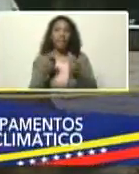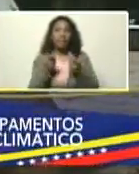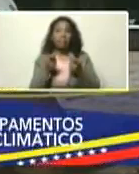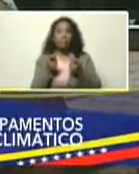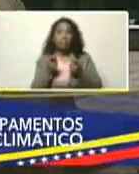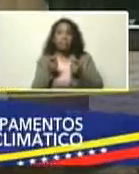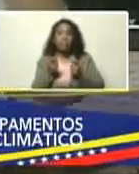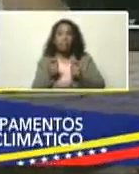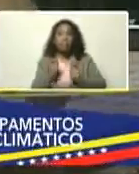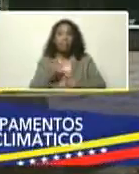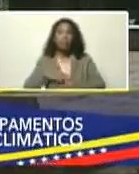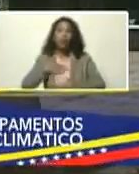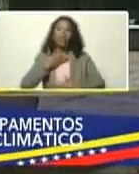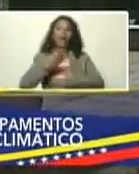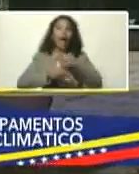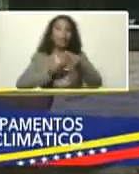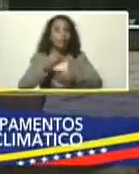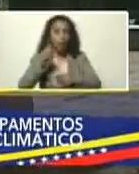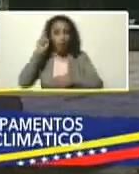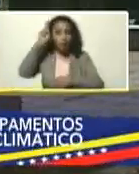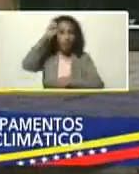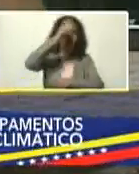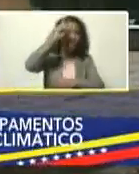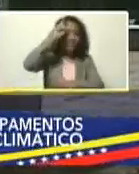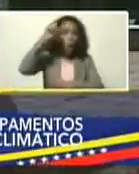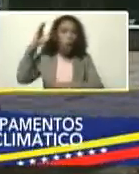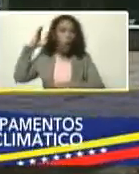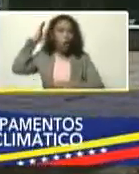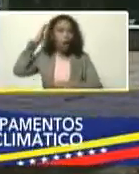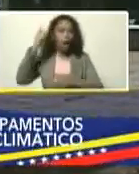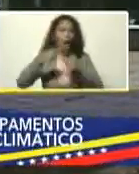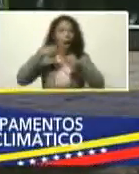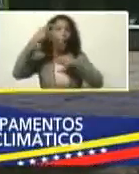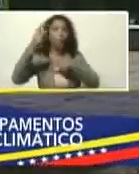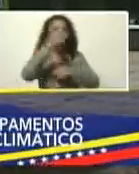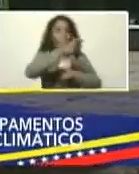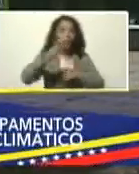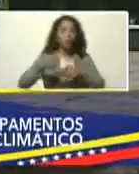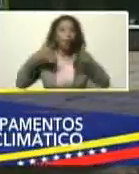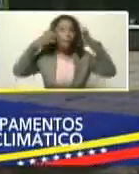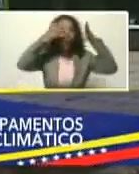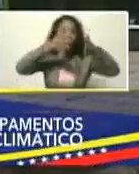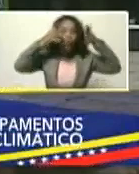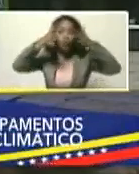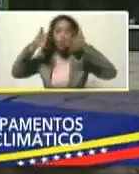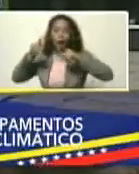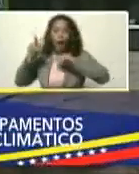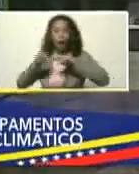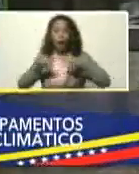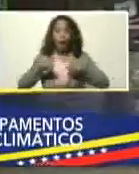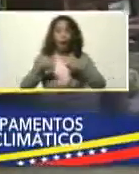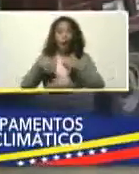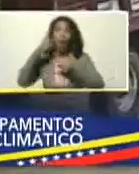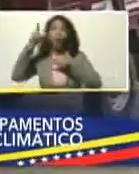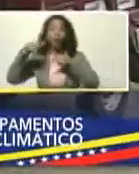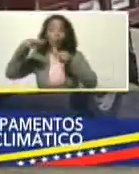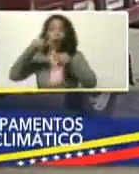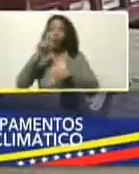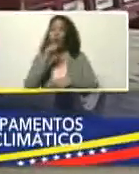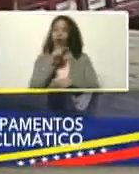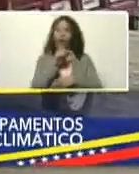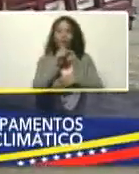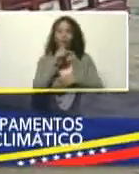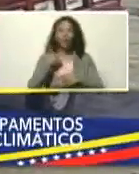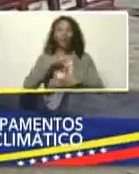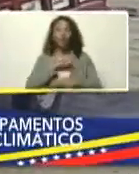para poder, concientizar, a todas aquellas personas, que esta tierra, que nosotros tenemos, no la conseguimos, en ningún otro lado, que nosotros,